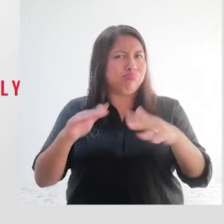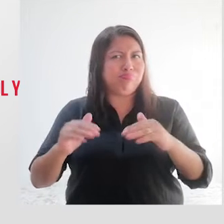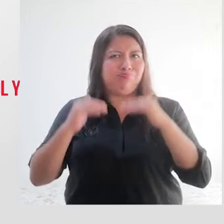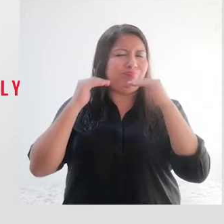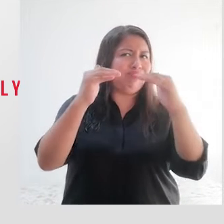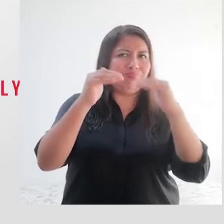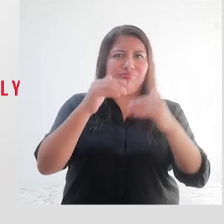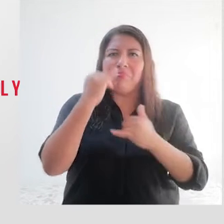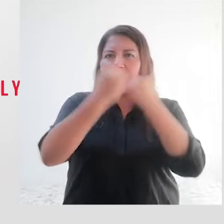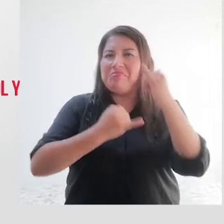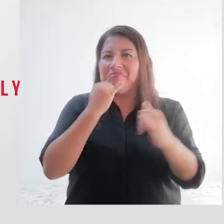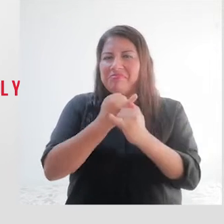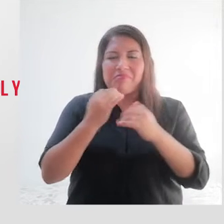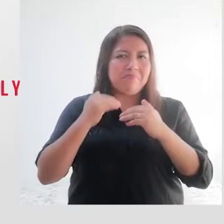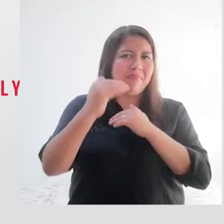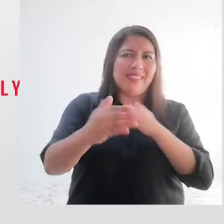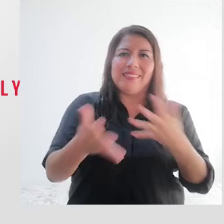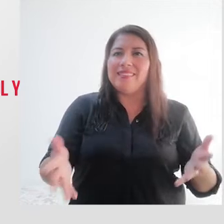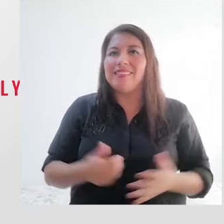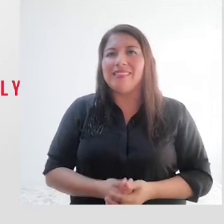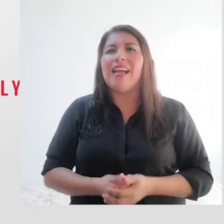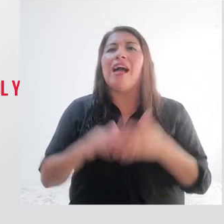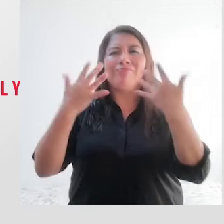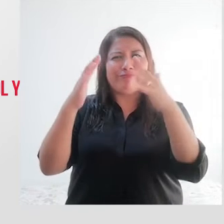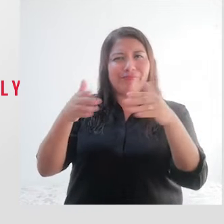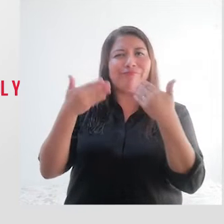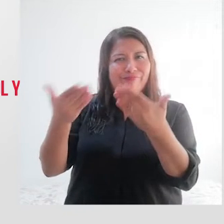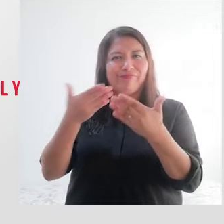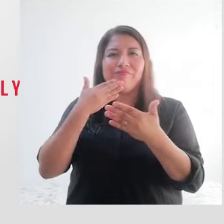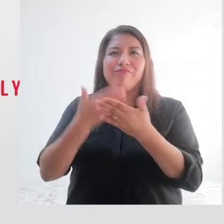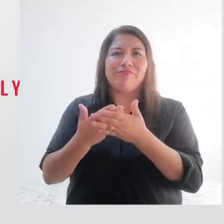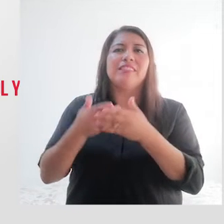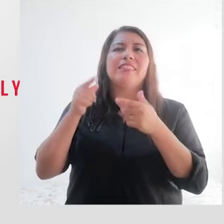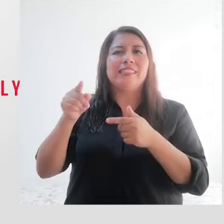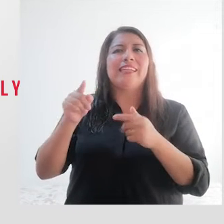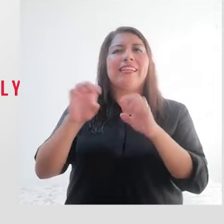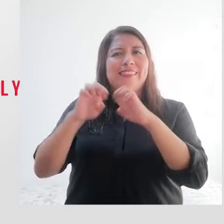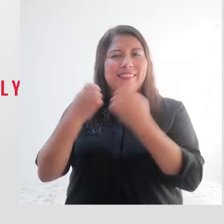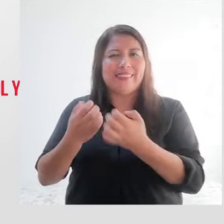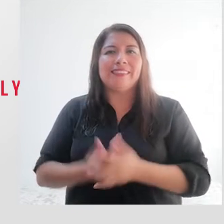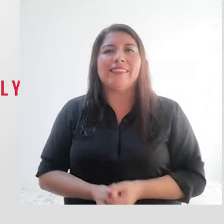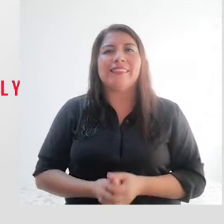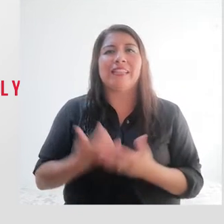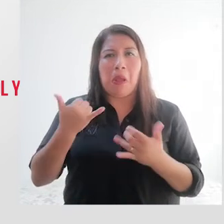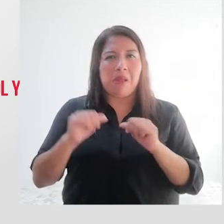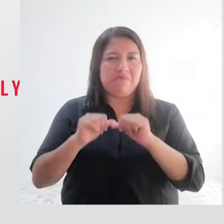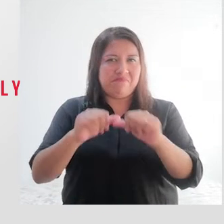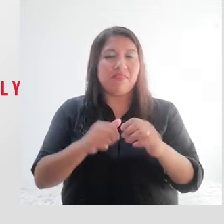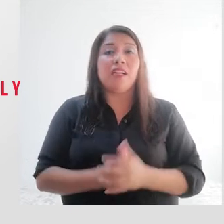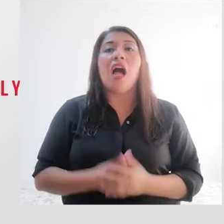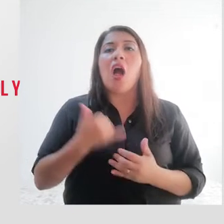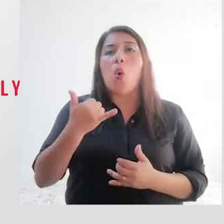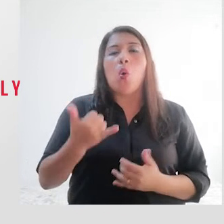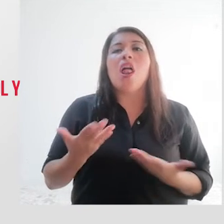internacionales. Así es que muchos éxitos a nuestra selección. Y seguimos, Enrique, ahora nos vamos